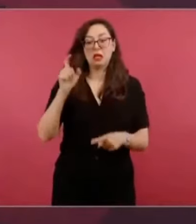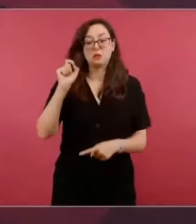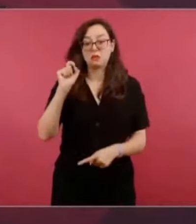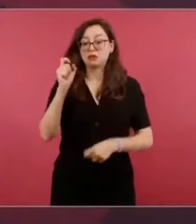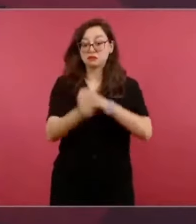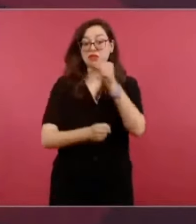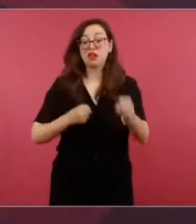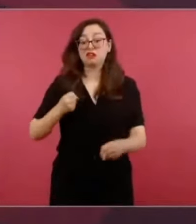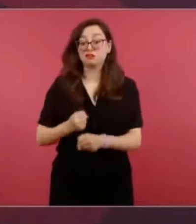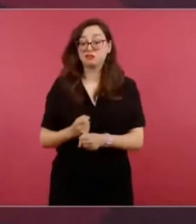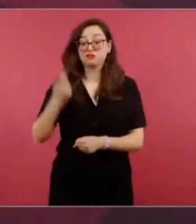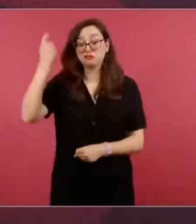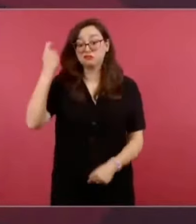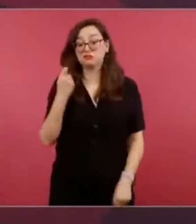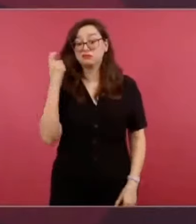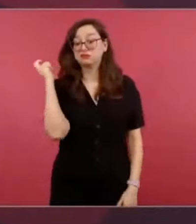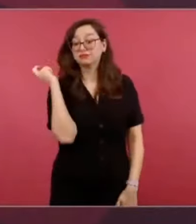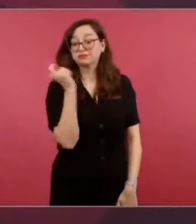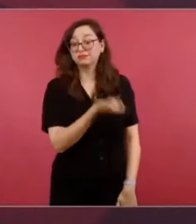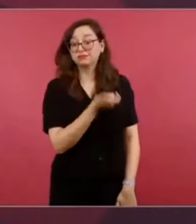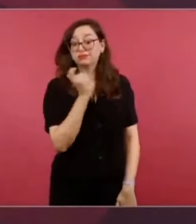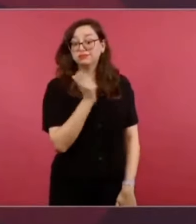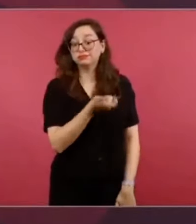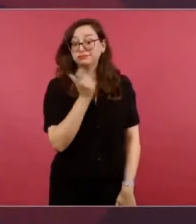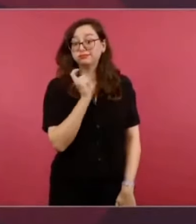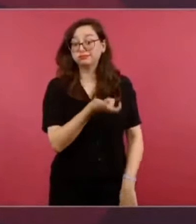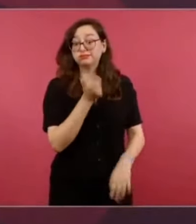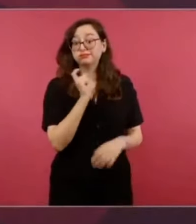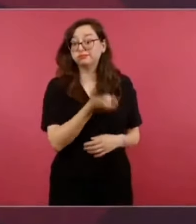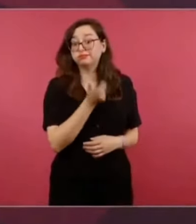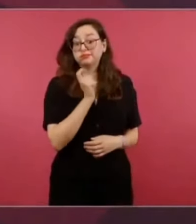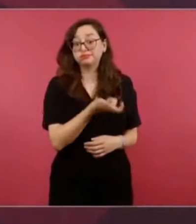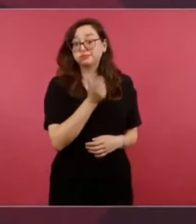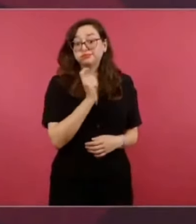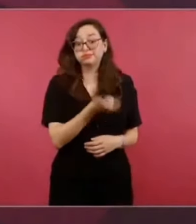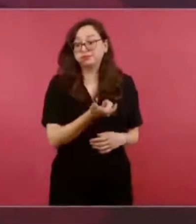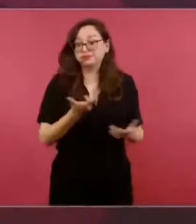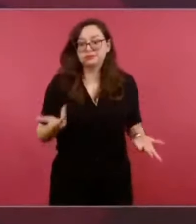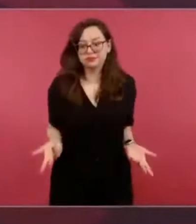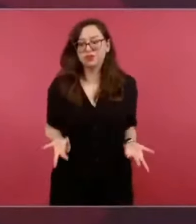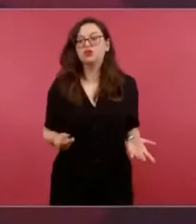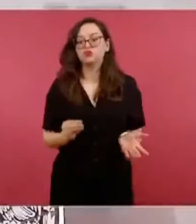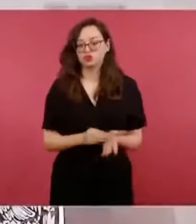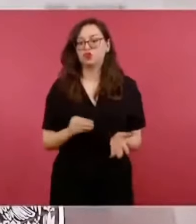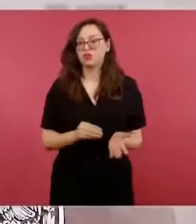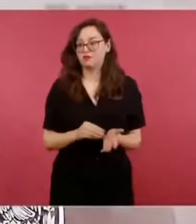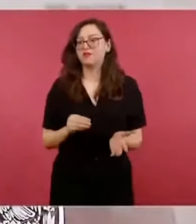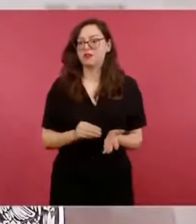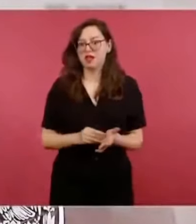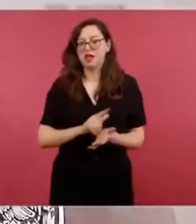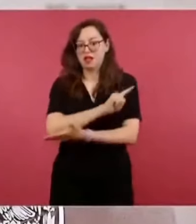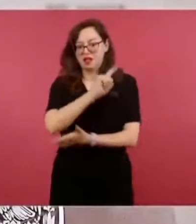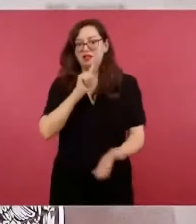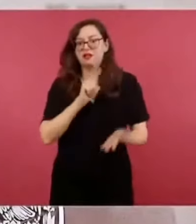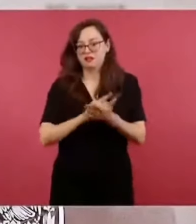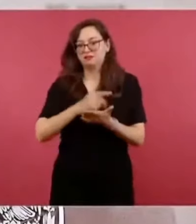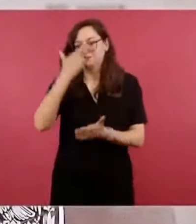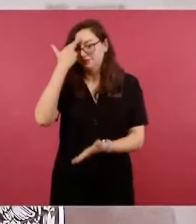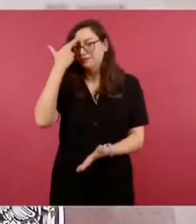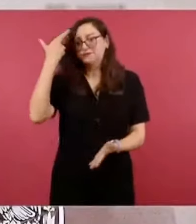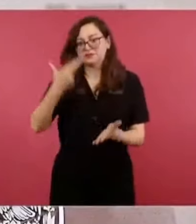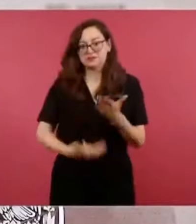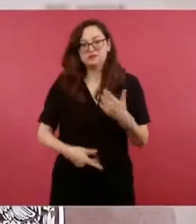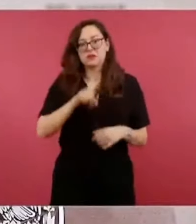vino pagando la pensión hasta este año, pues entonces no hay prescripción por el hecho de haber estado recibiendo aún